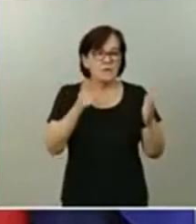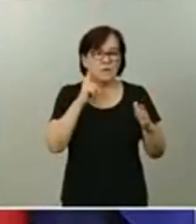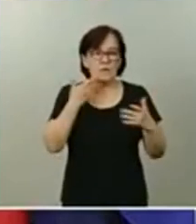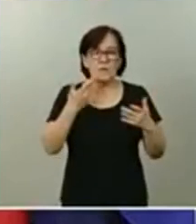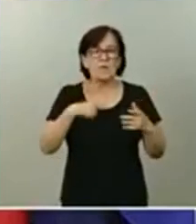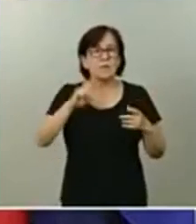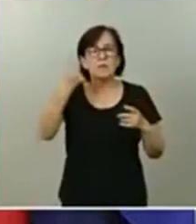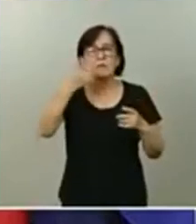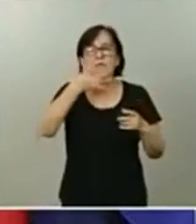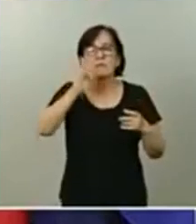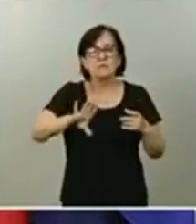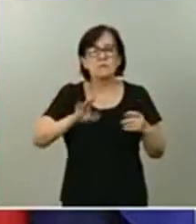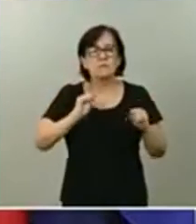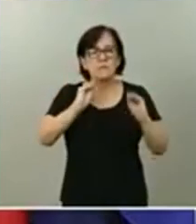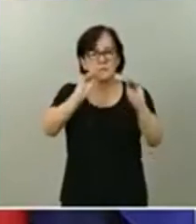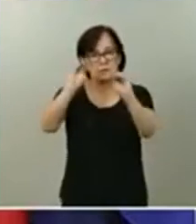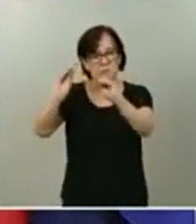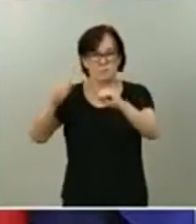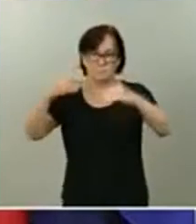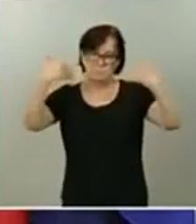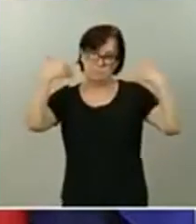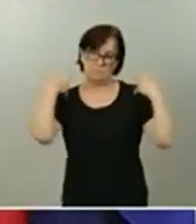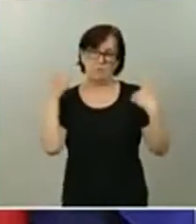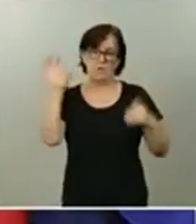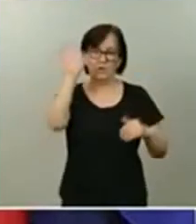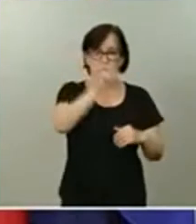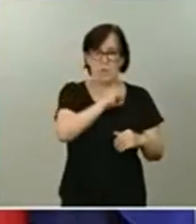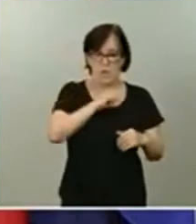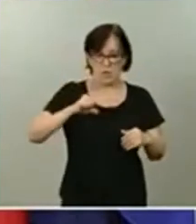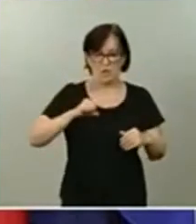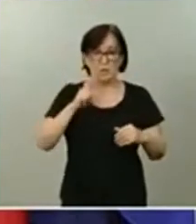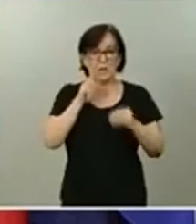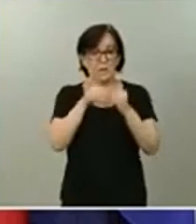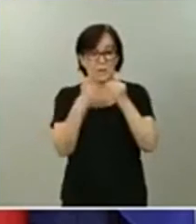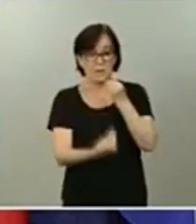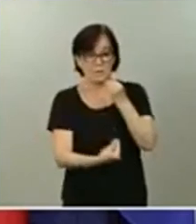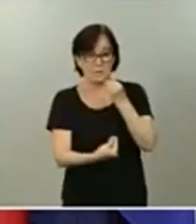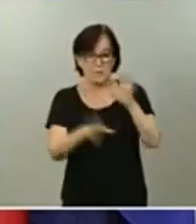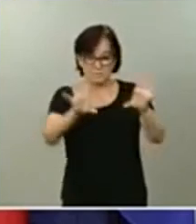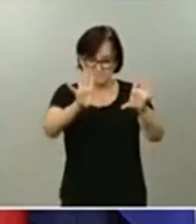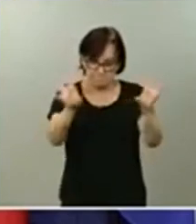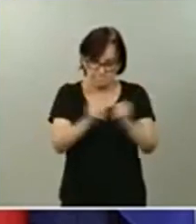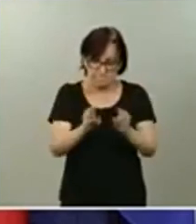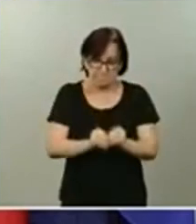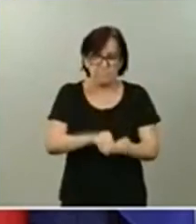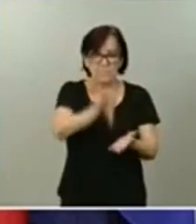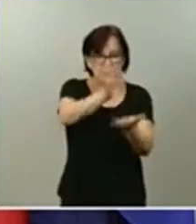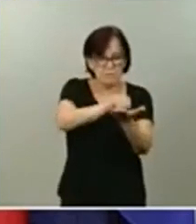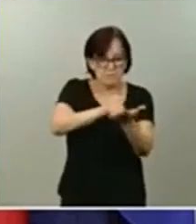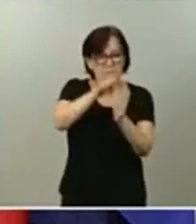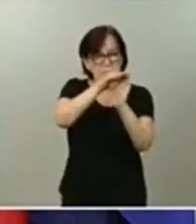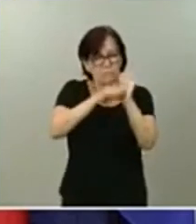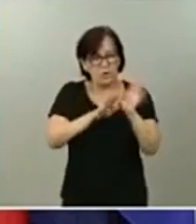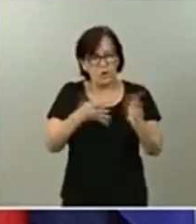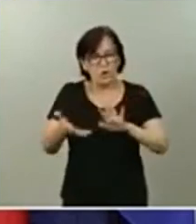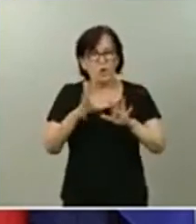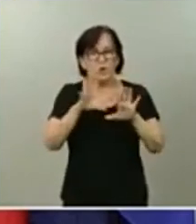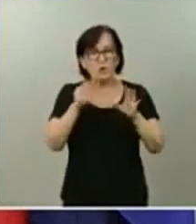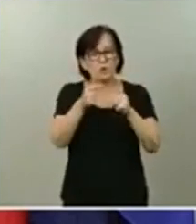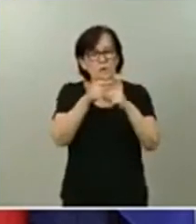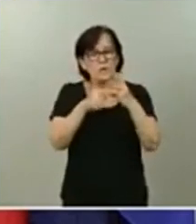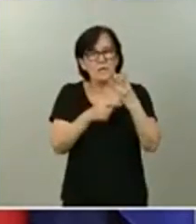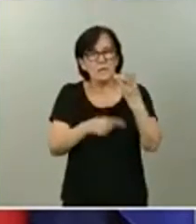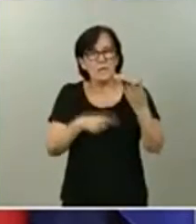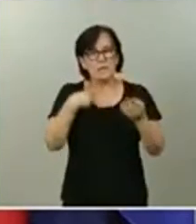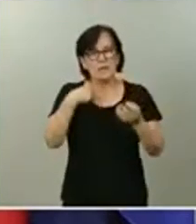corresponde a las comunidades autónomas. Pues bien, este documento resume, recoge y ordena todo el conjunto de actuaciones que ya hemos estado